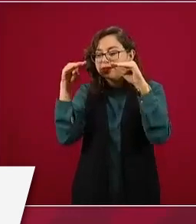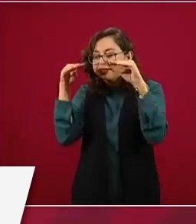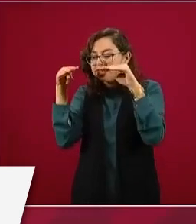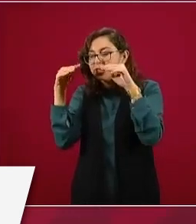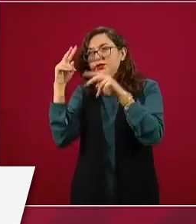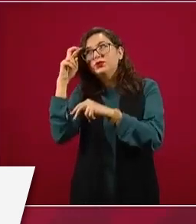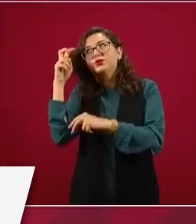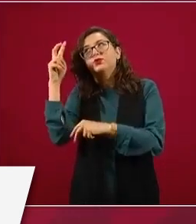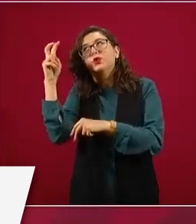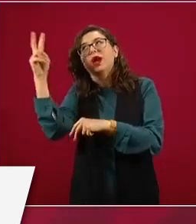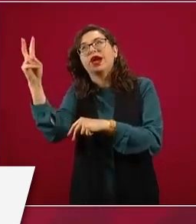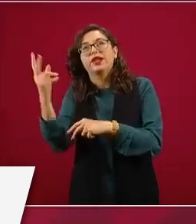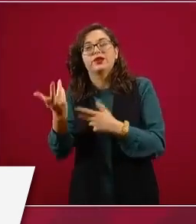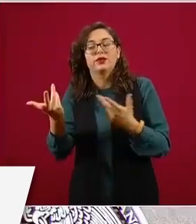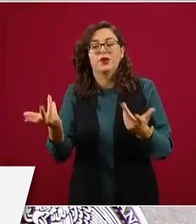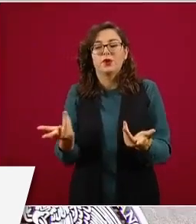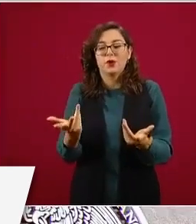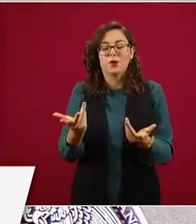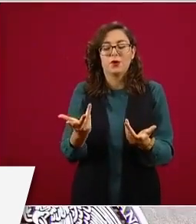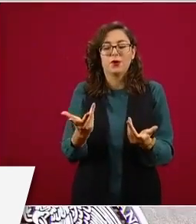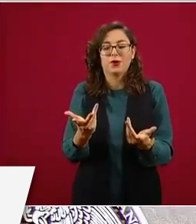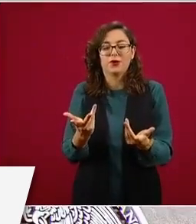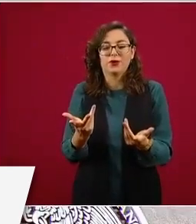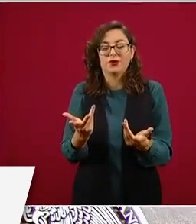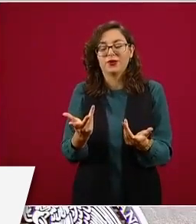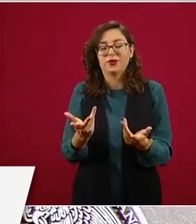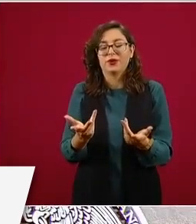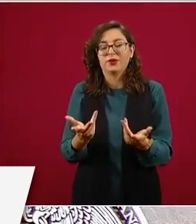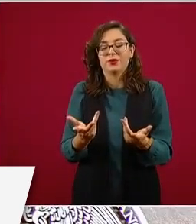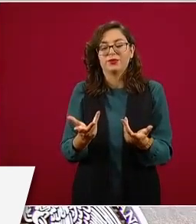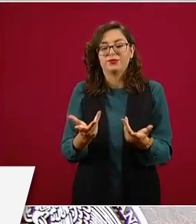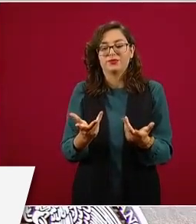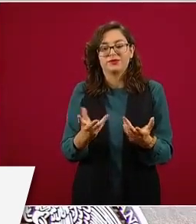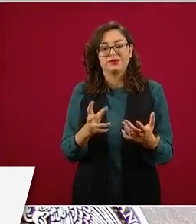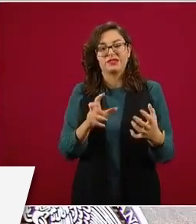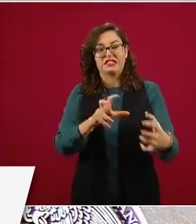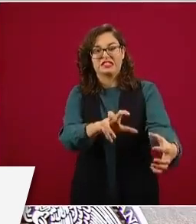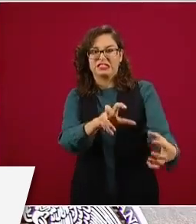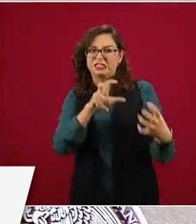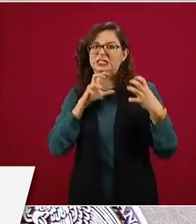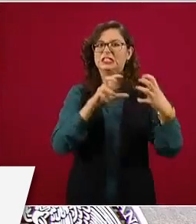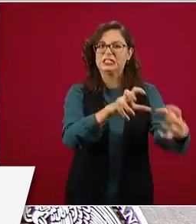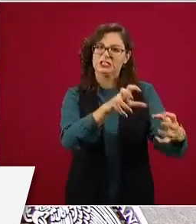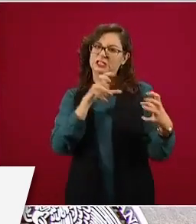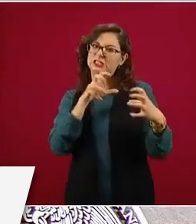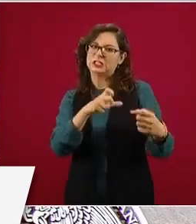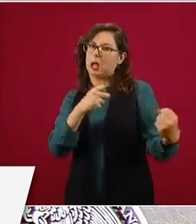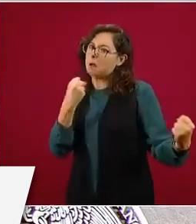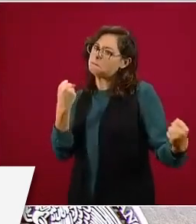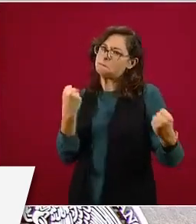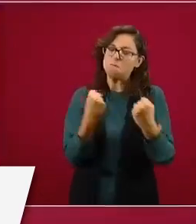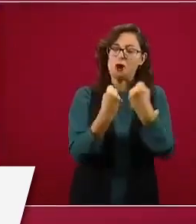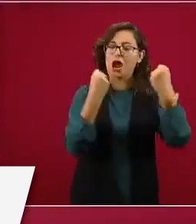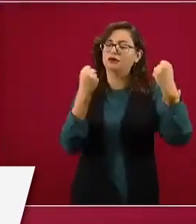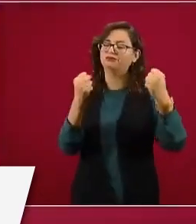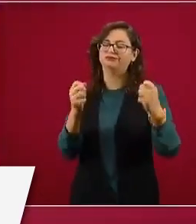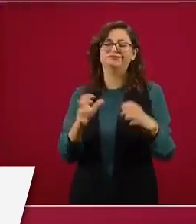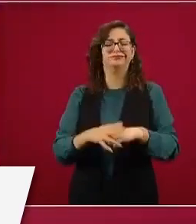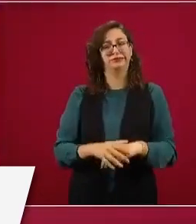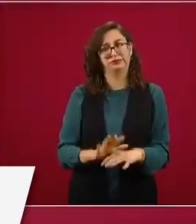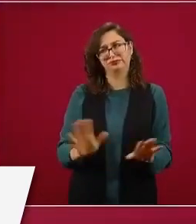va a haber un encontronazo. no,